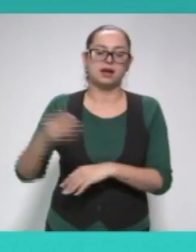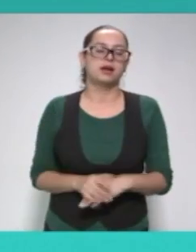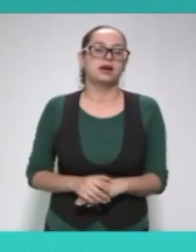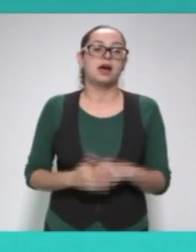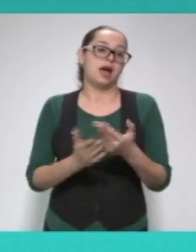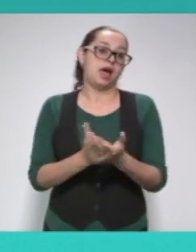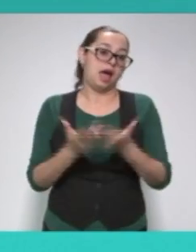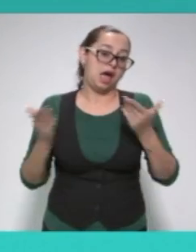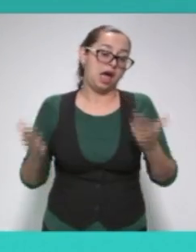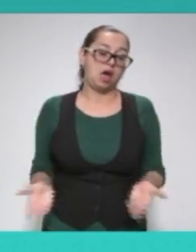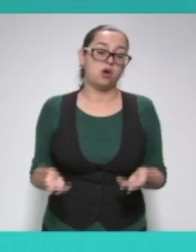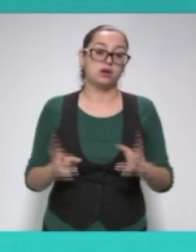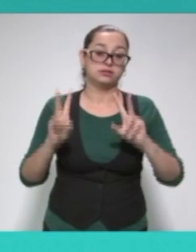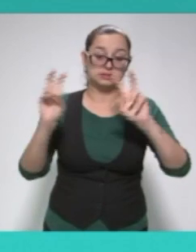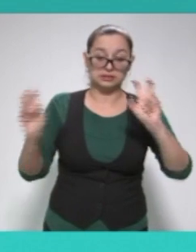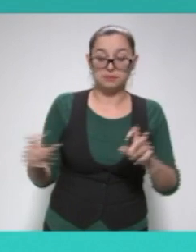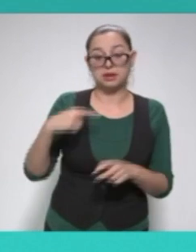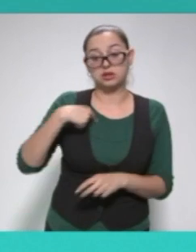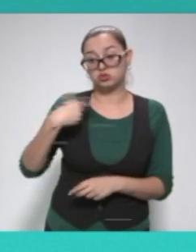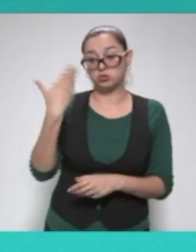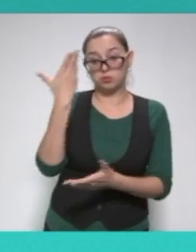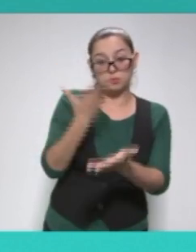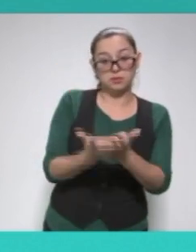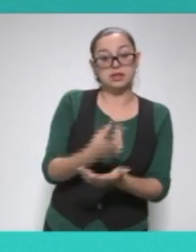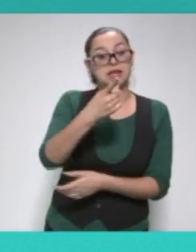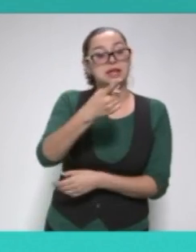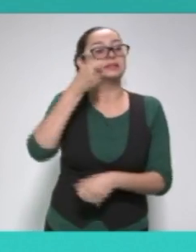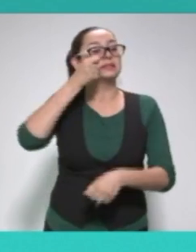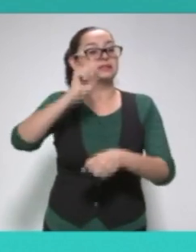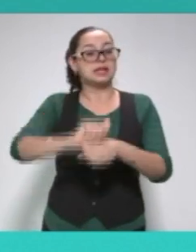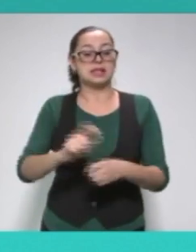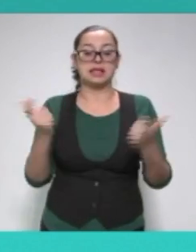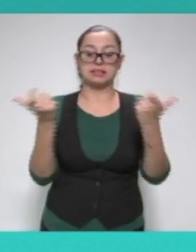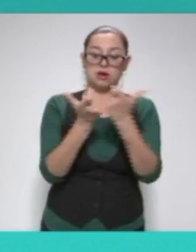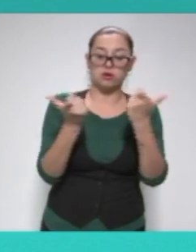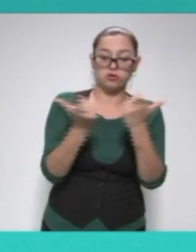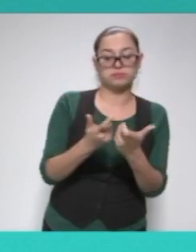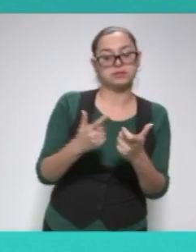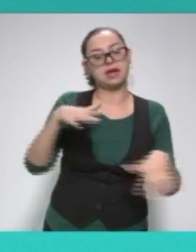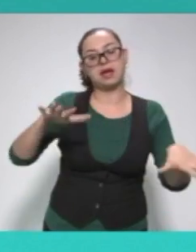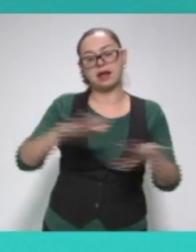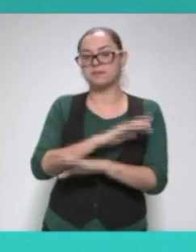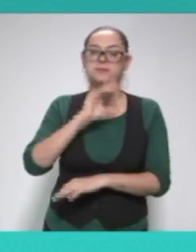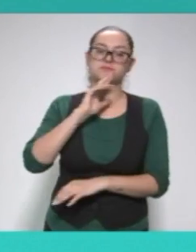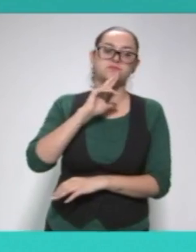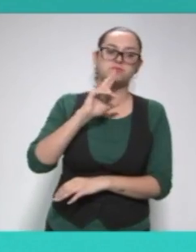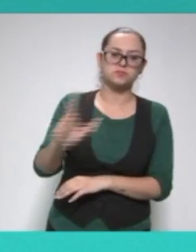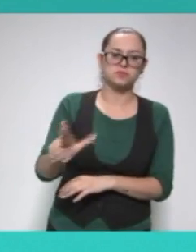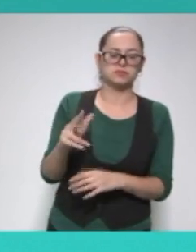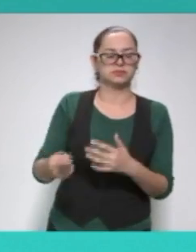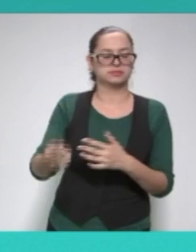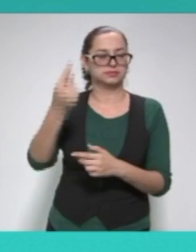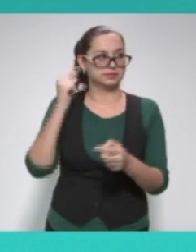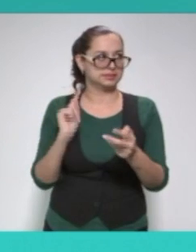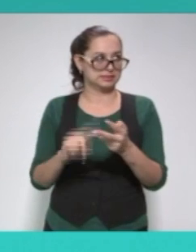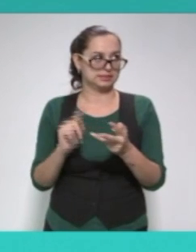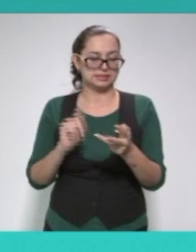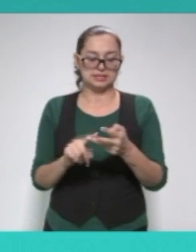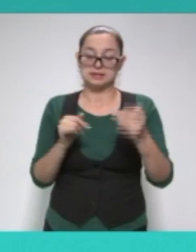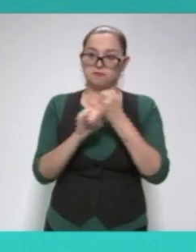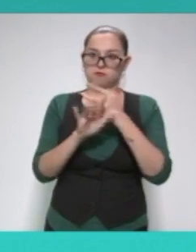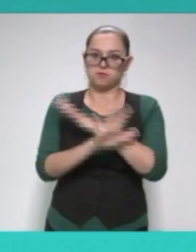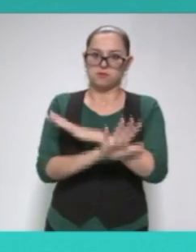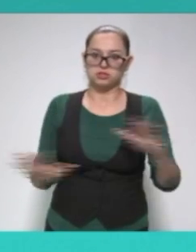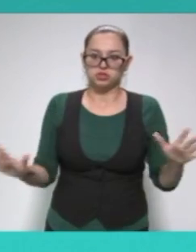comisionadas y comisionados, es modificar las respuestas a Secretaría de Economía y se le destruye efecto que, respecto al punto 3 de la sustitución de información,